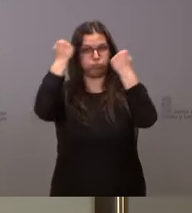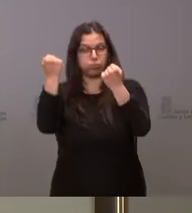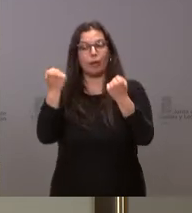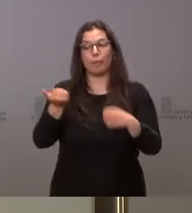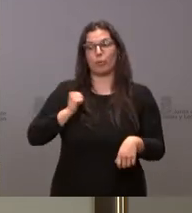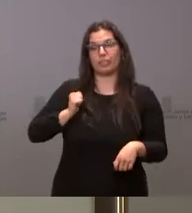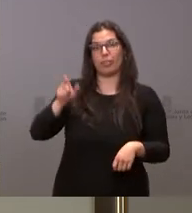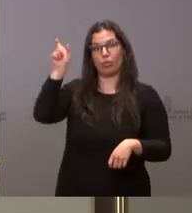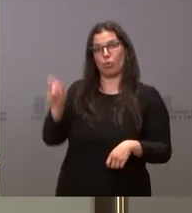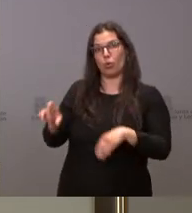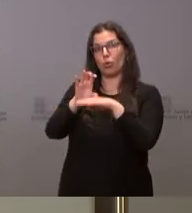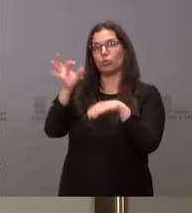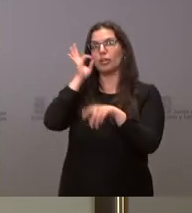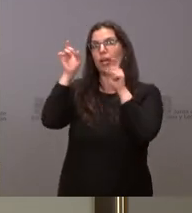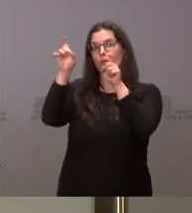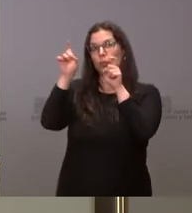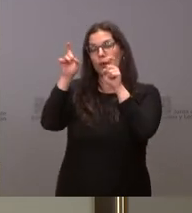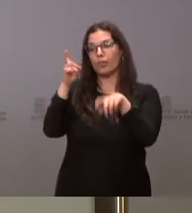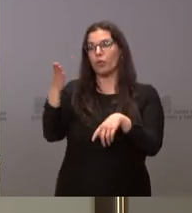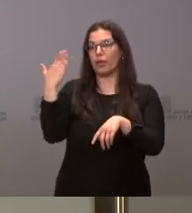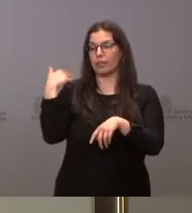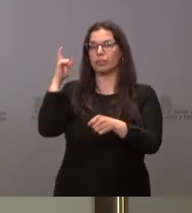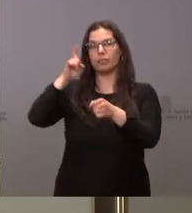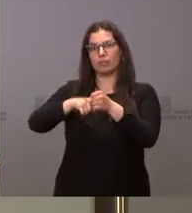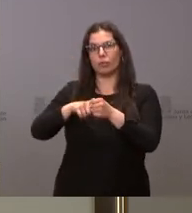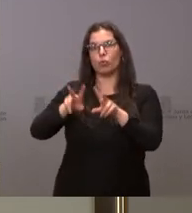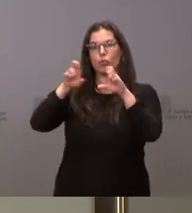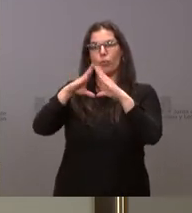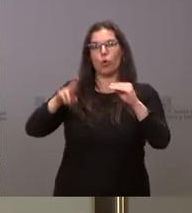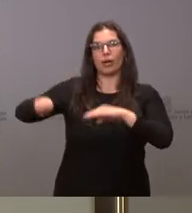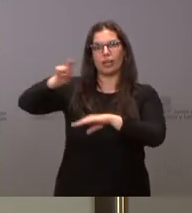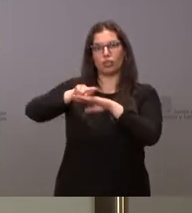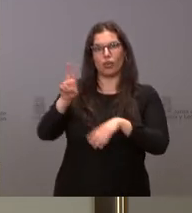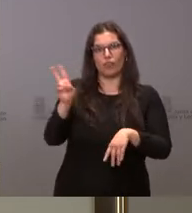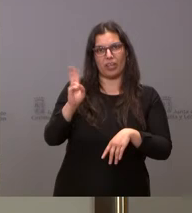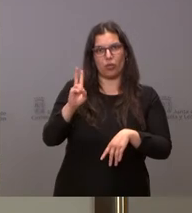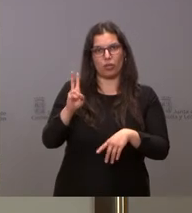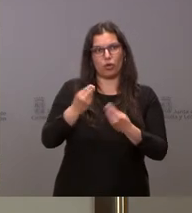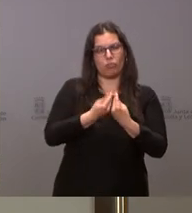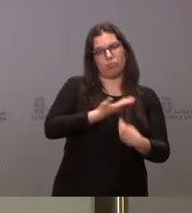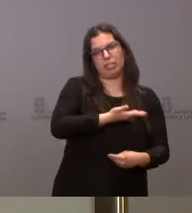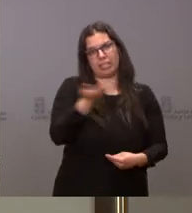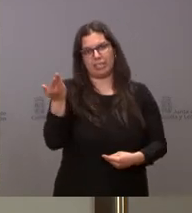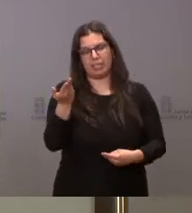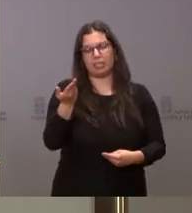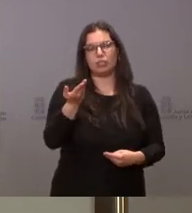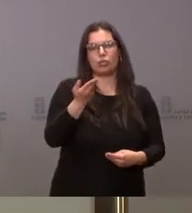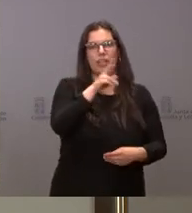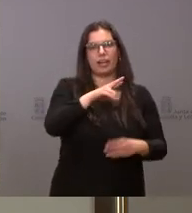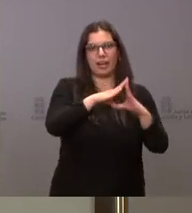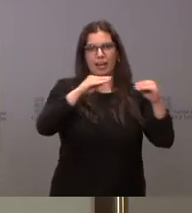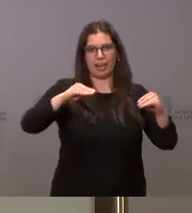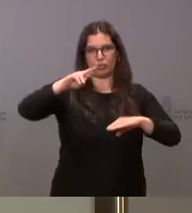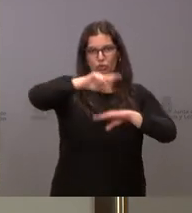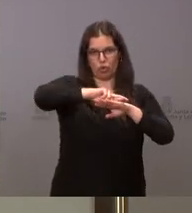consejera de Educación, que ayer participó en la toma de posesión del nuevo rector de Valladolid junto con el resto de rectores de las públicas, creo